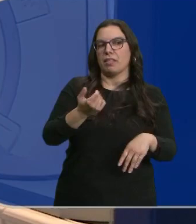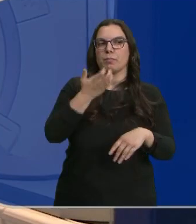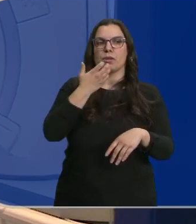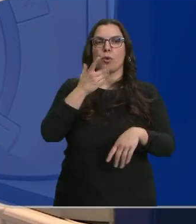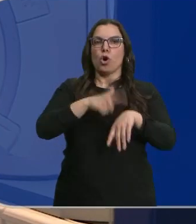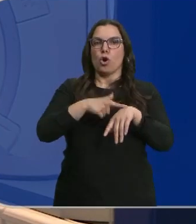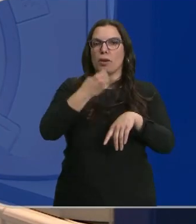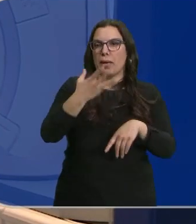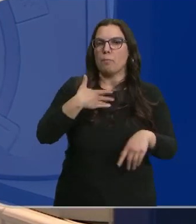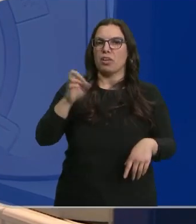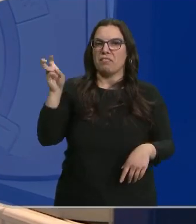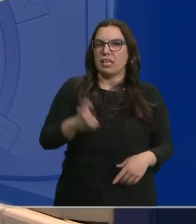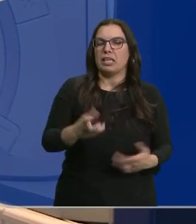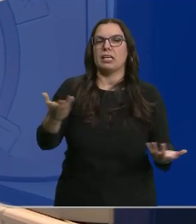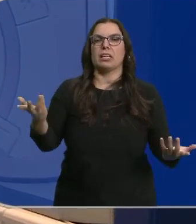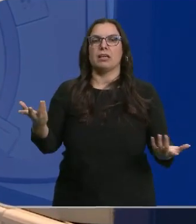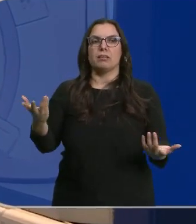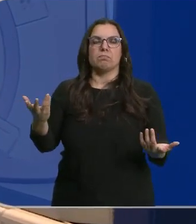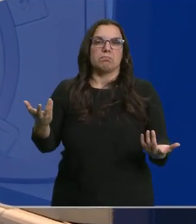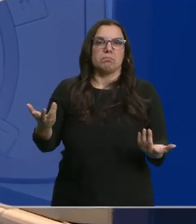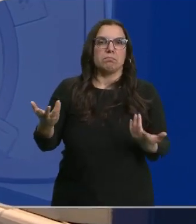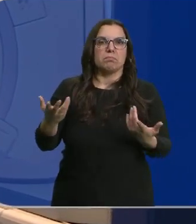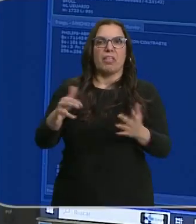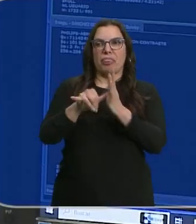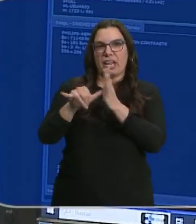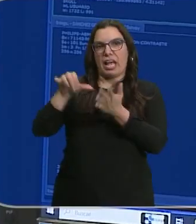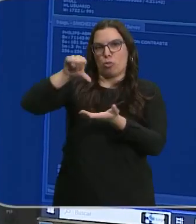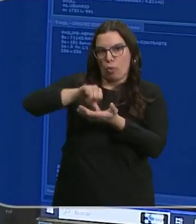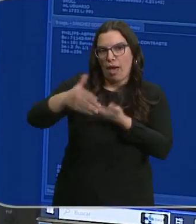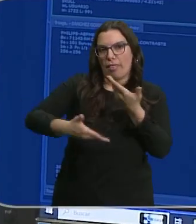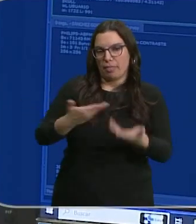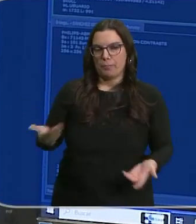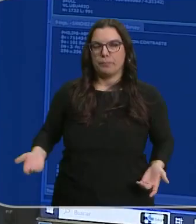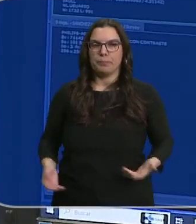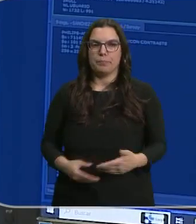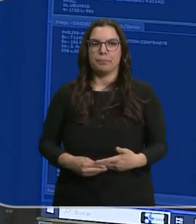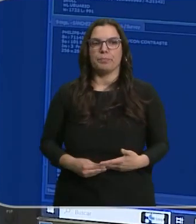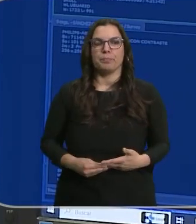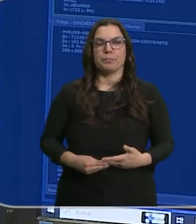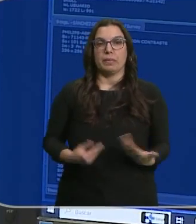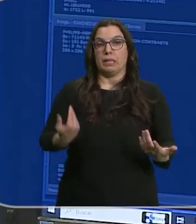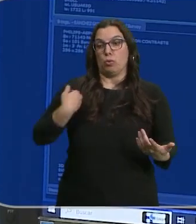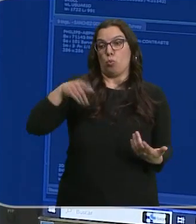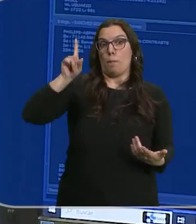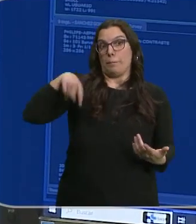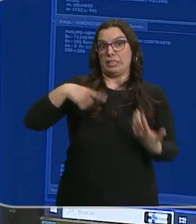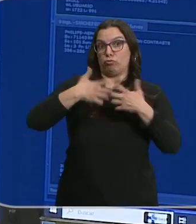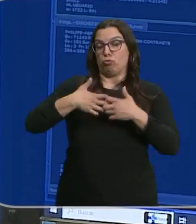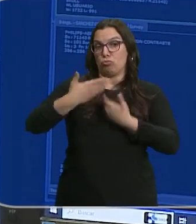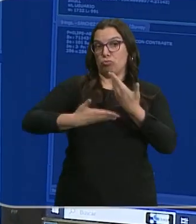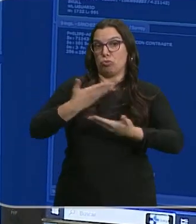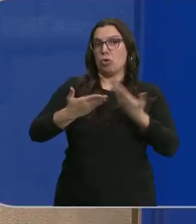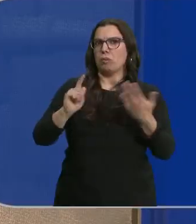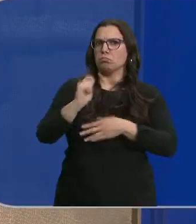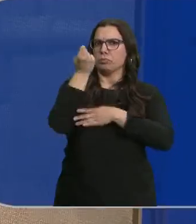horas, que estén bien, que tengan posibilidad de venir en el entorno de la ciudad. ¿Qué tal estás? Llevan tan solo un mes en funcionamiento